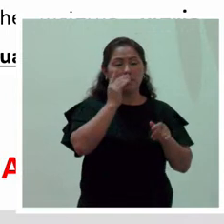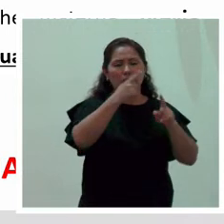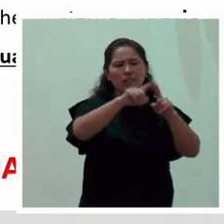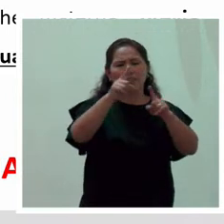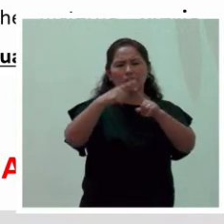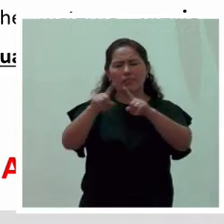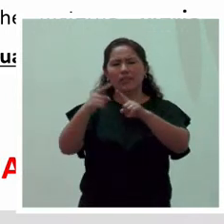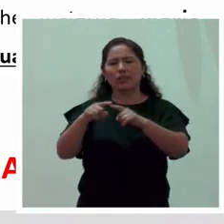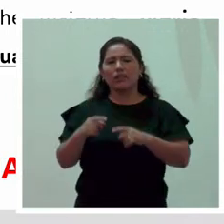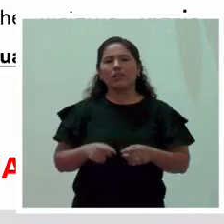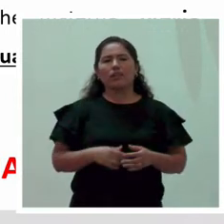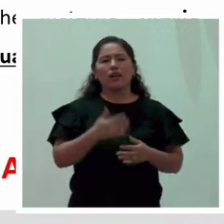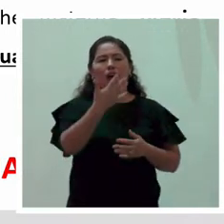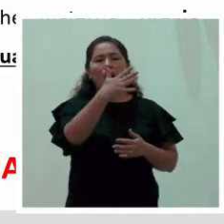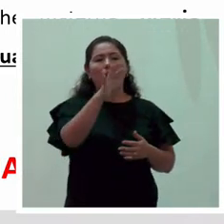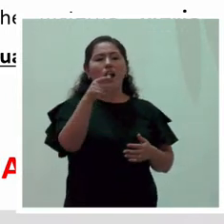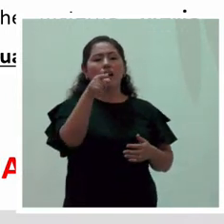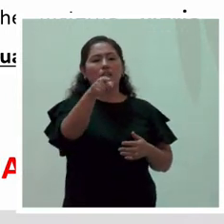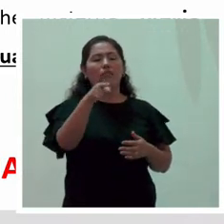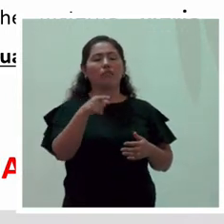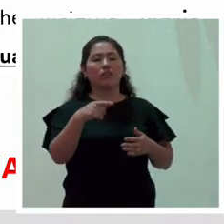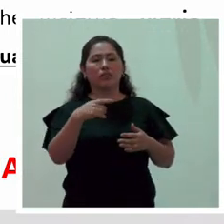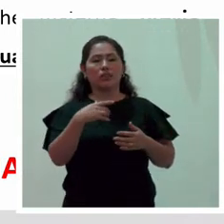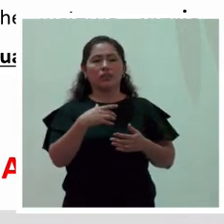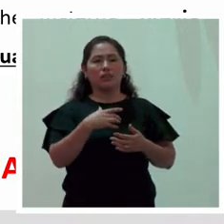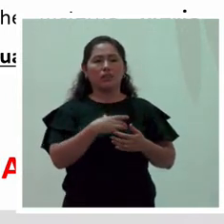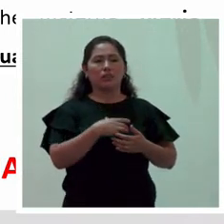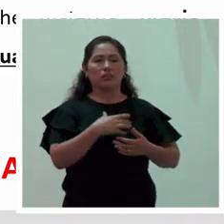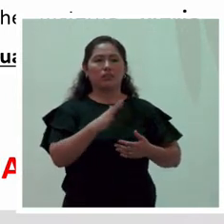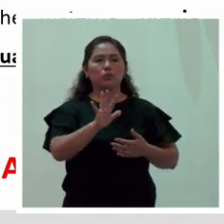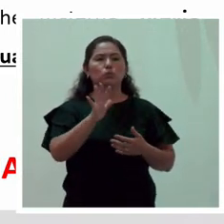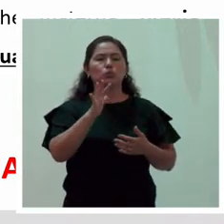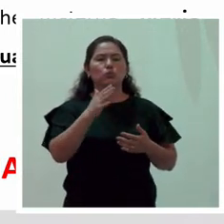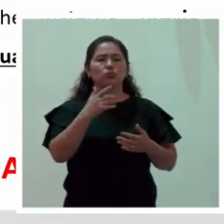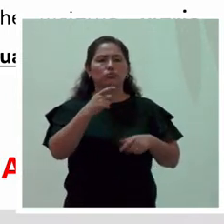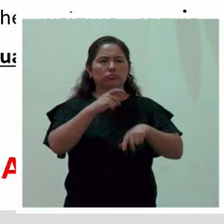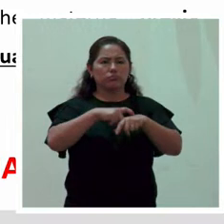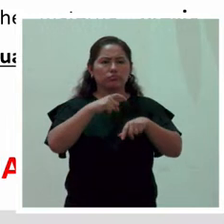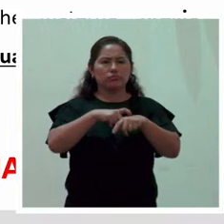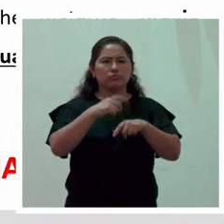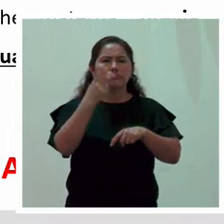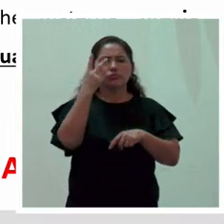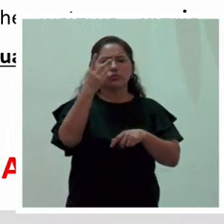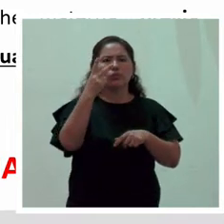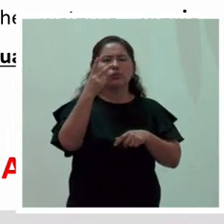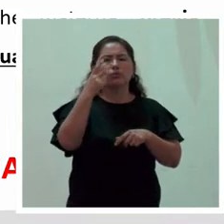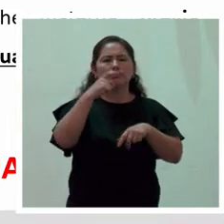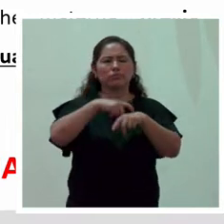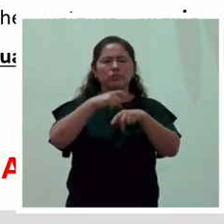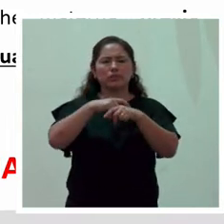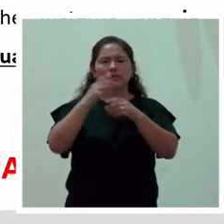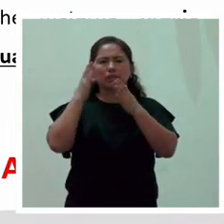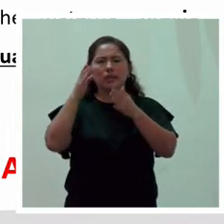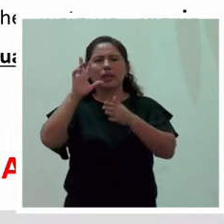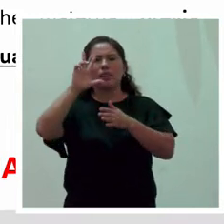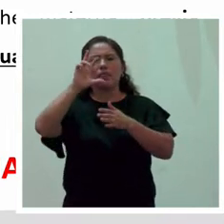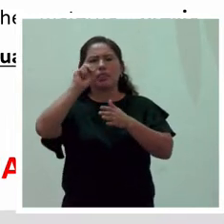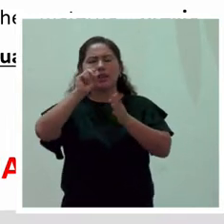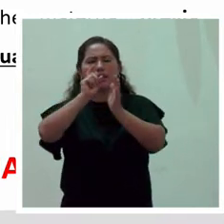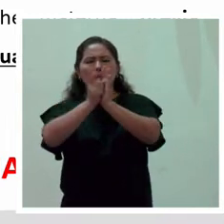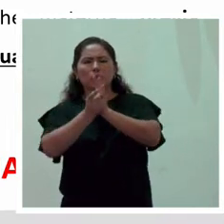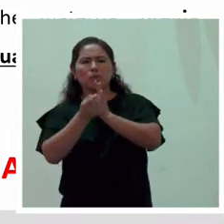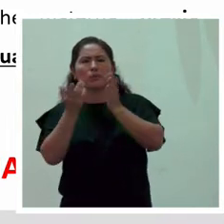Habrá algunas a que les adecúe, se les adecúe tomar los dos periodos de 30 minutos. Pero tal vez